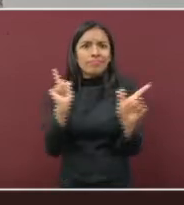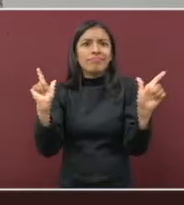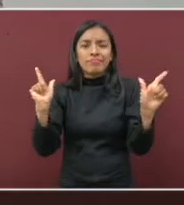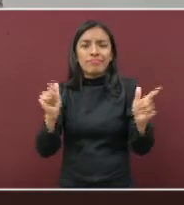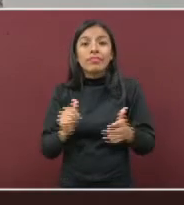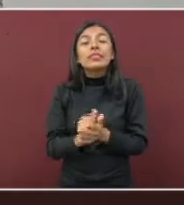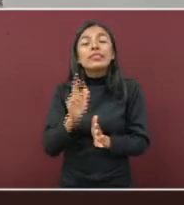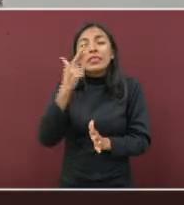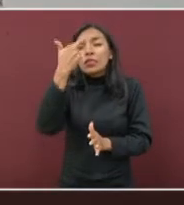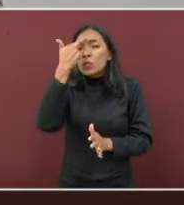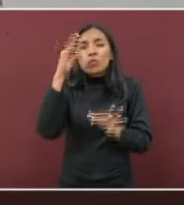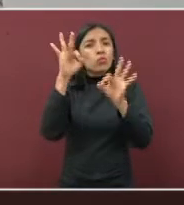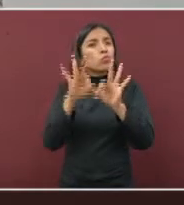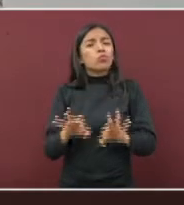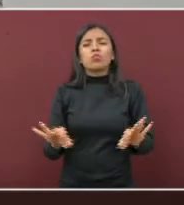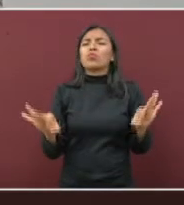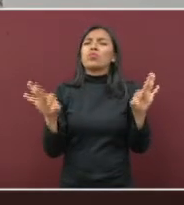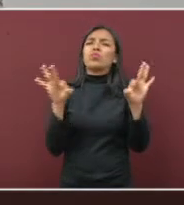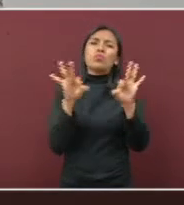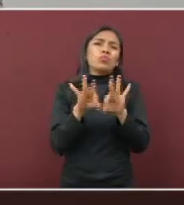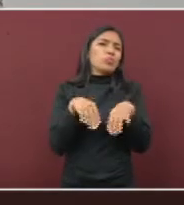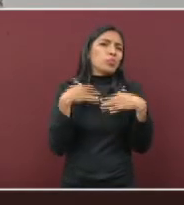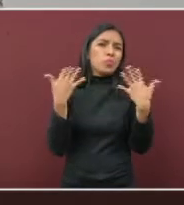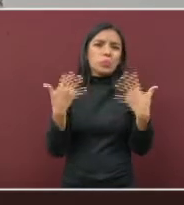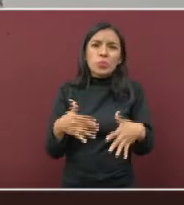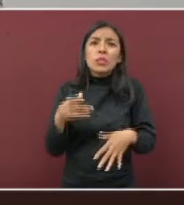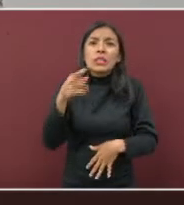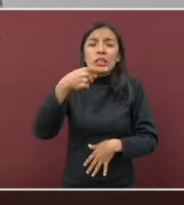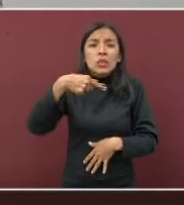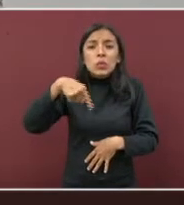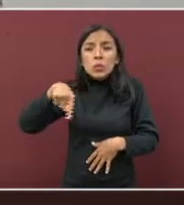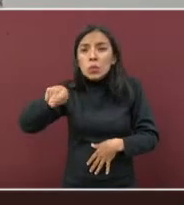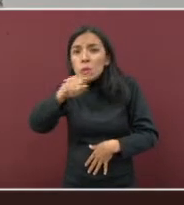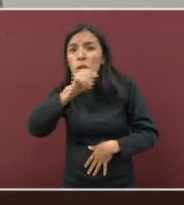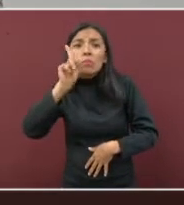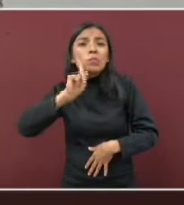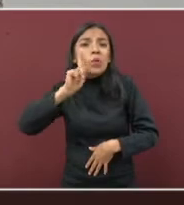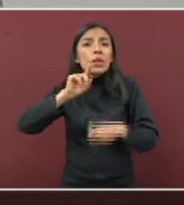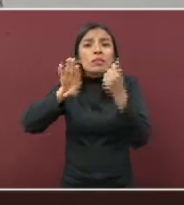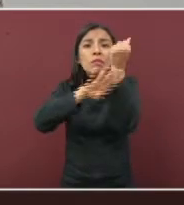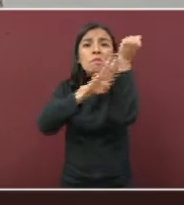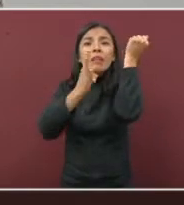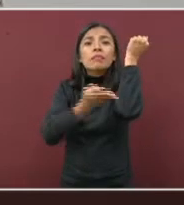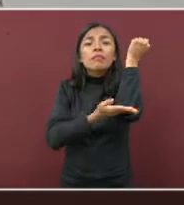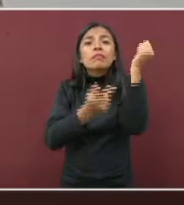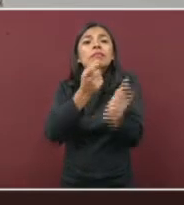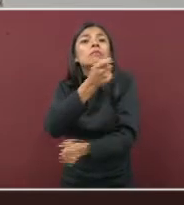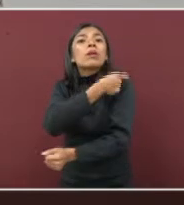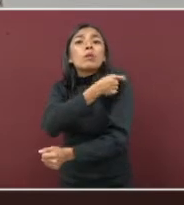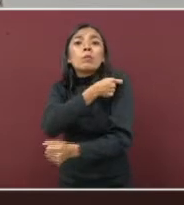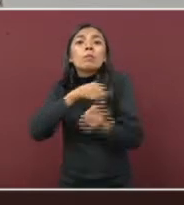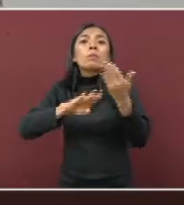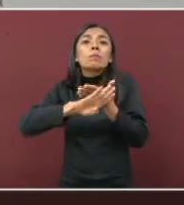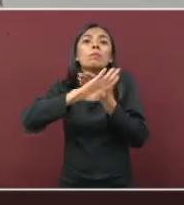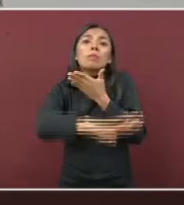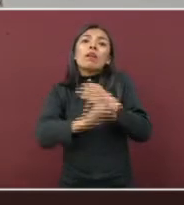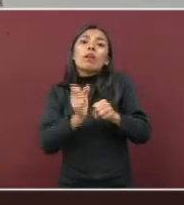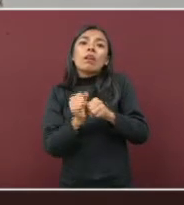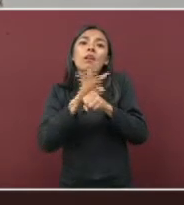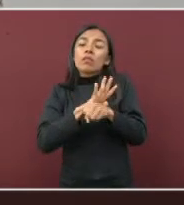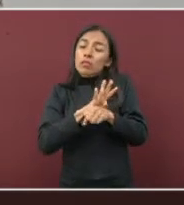es de vital importancia que todas las mujeres embarazadas reciban la vacuna contra el COVID-19.